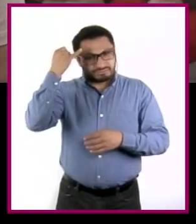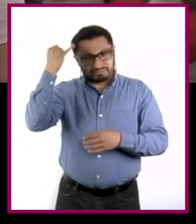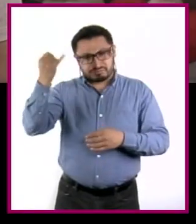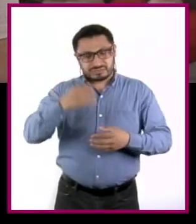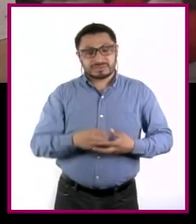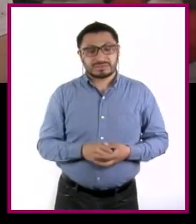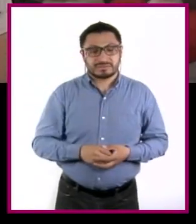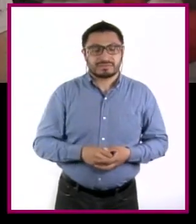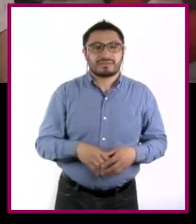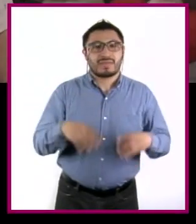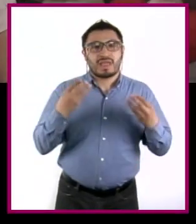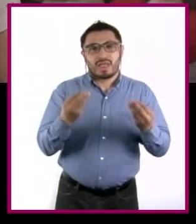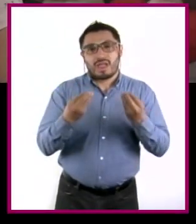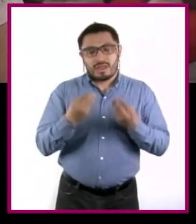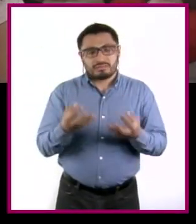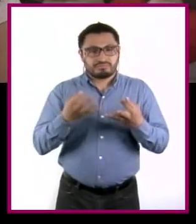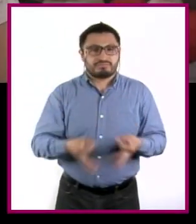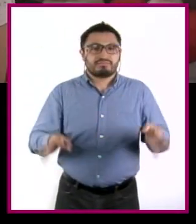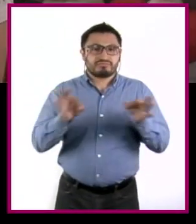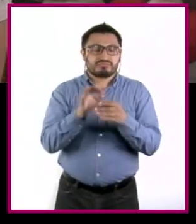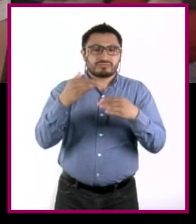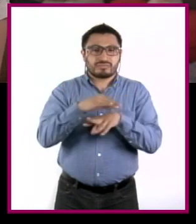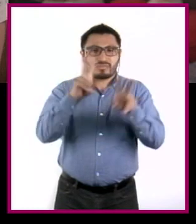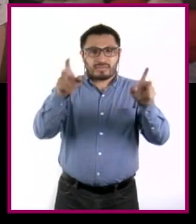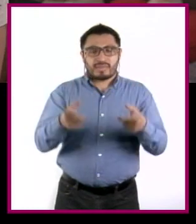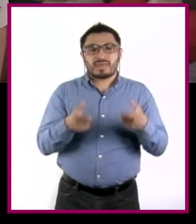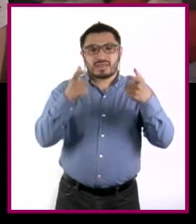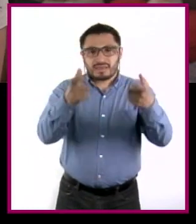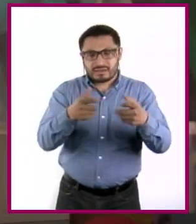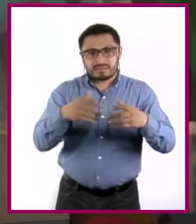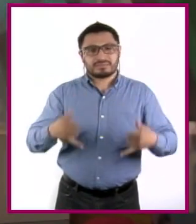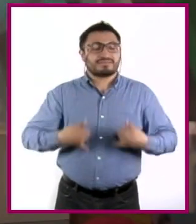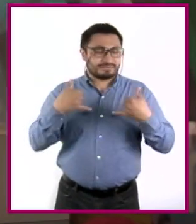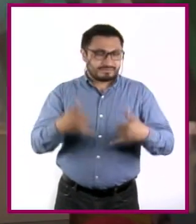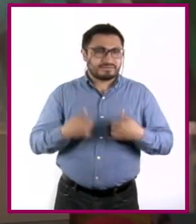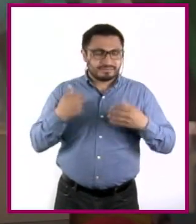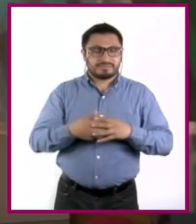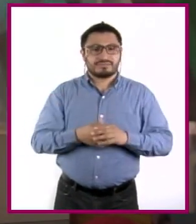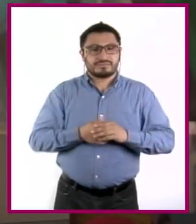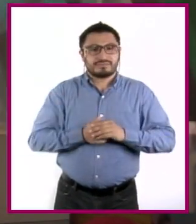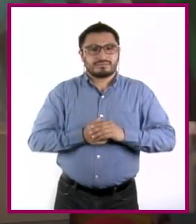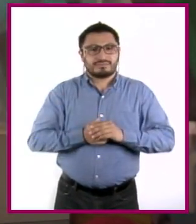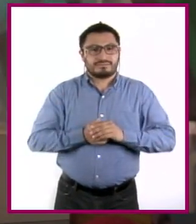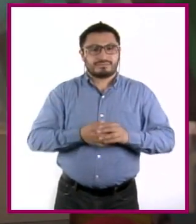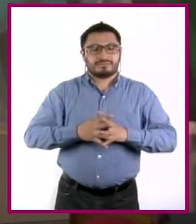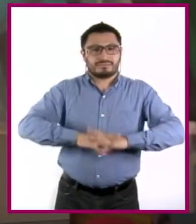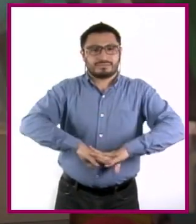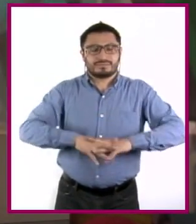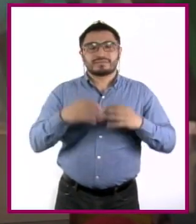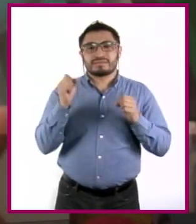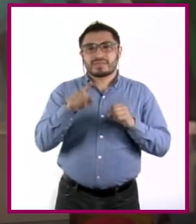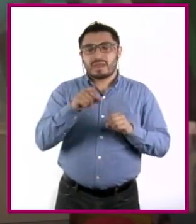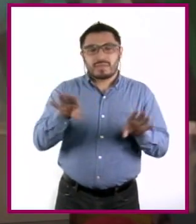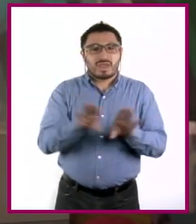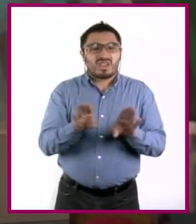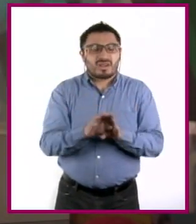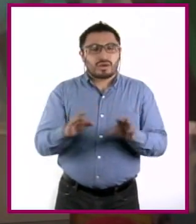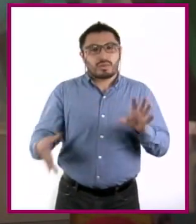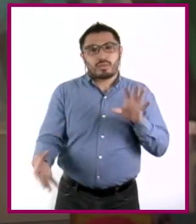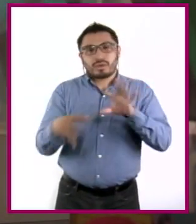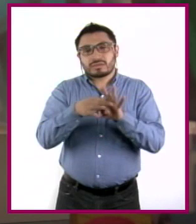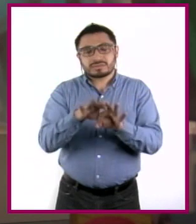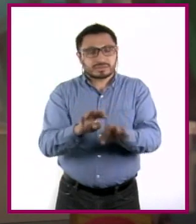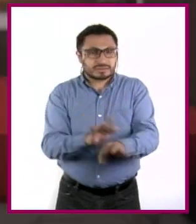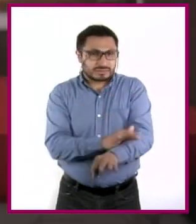Vaya que hay bastante que decir sobre la administración financiera de las y los chavos, además de cómo se relaciona esto con nuestras emociones durante